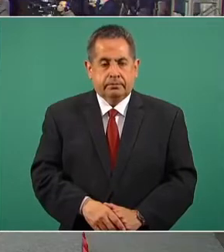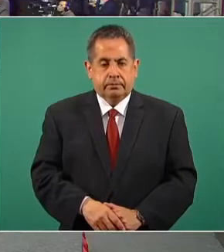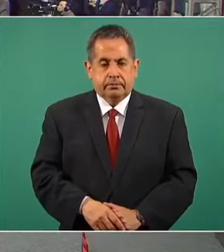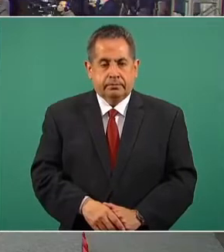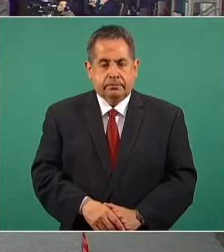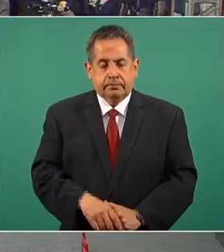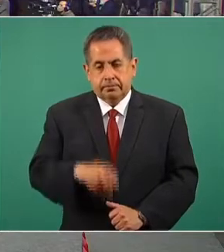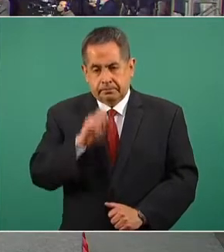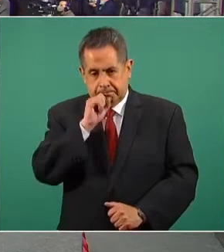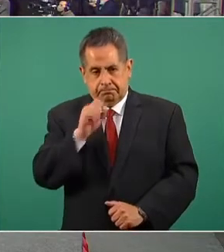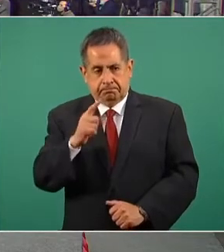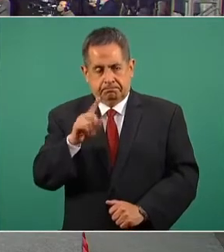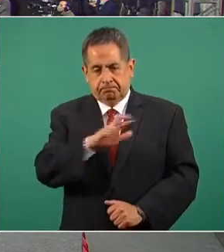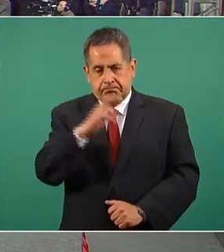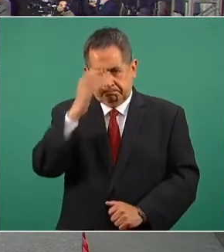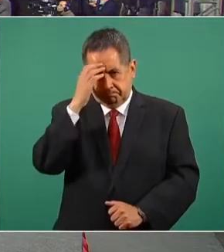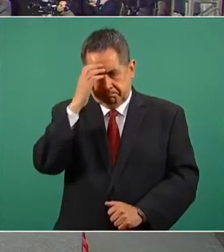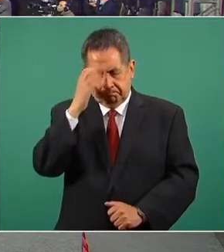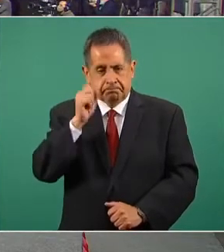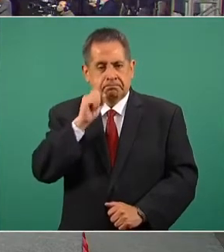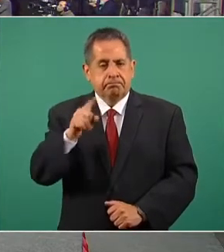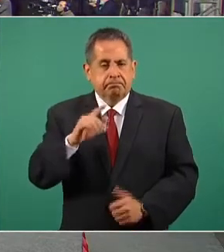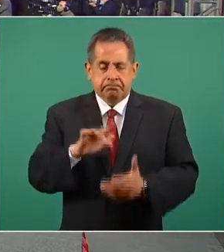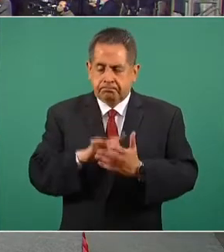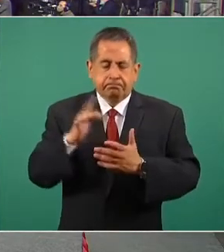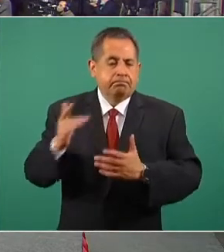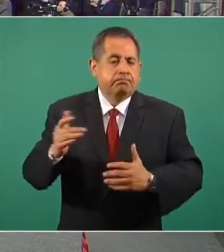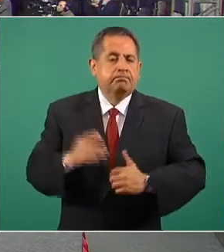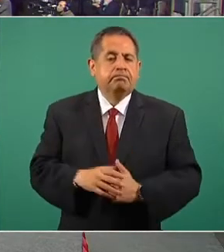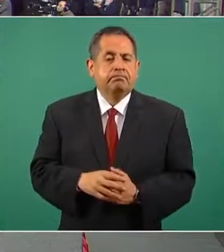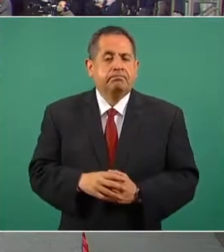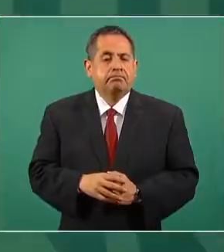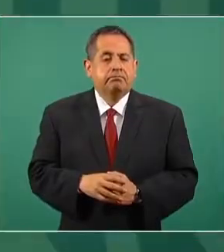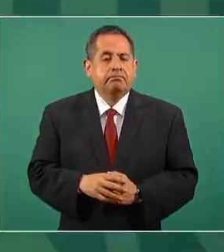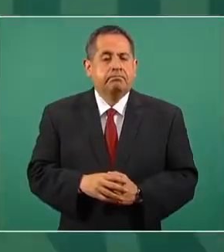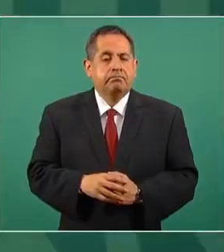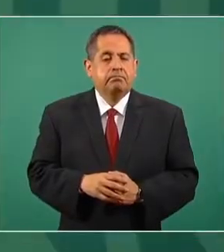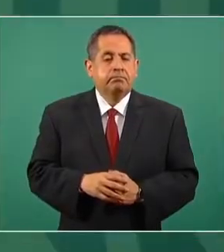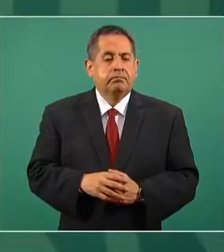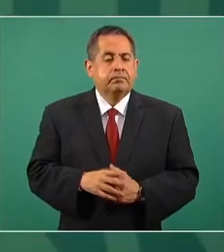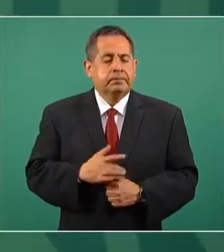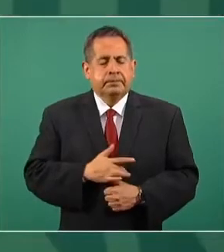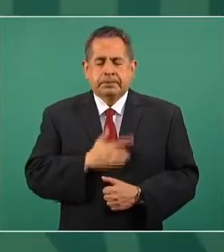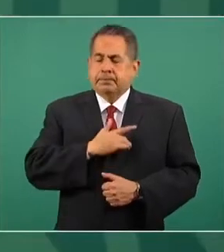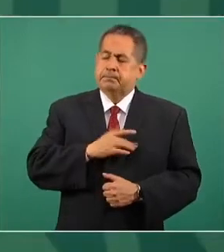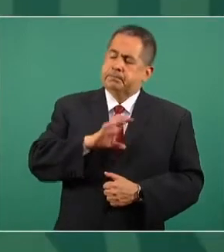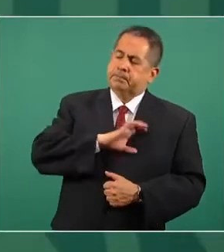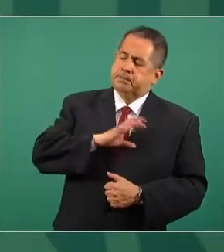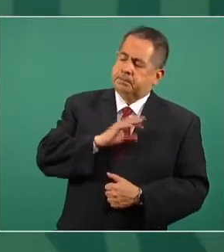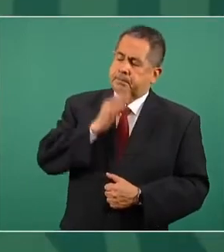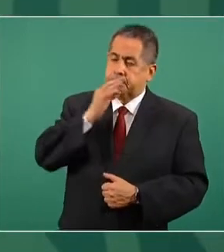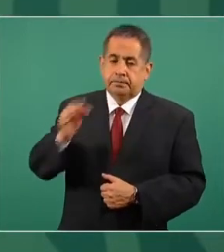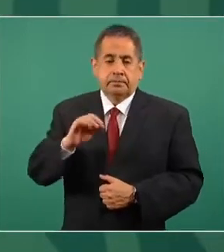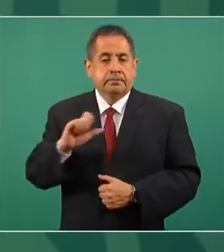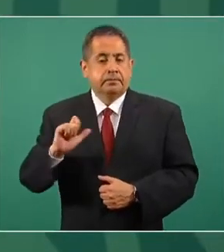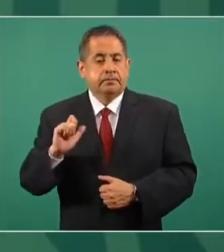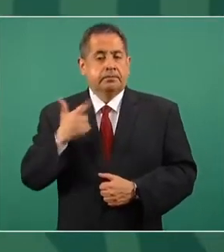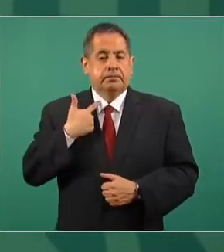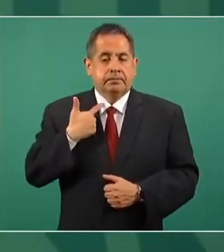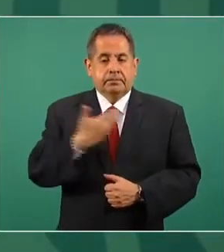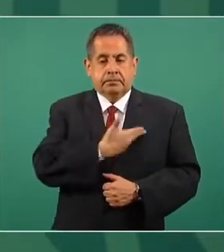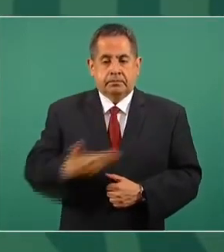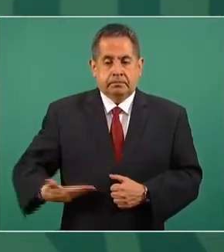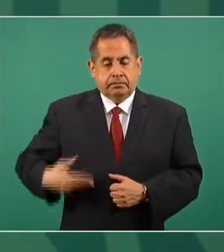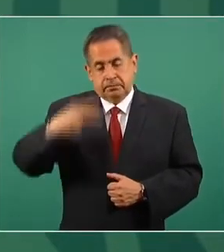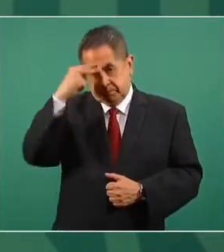También reconocer y agradecer las muestras de solidaridad de los expresidentes de